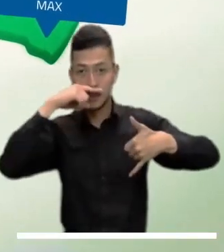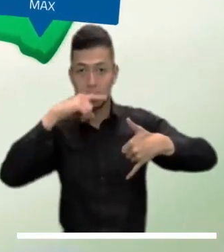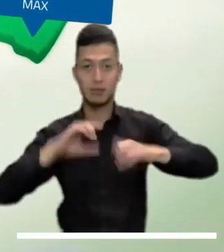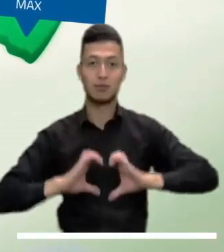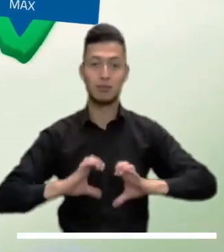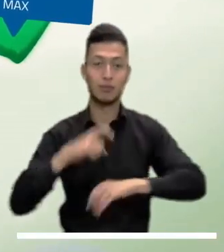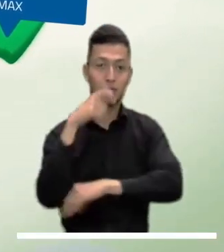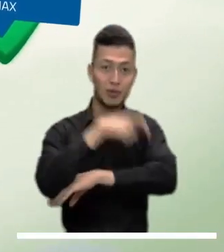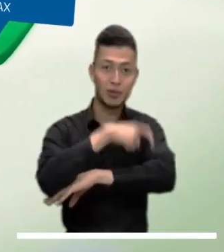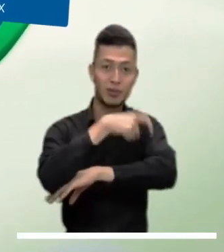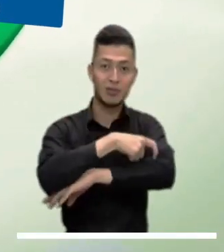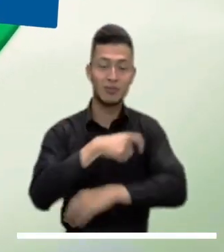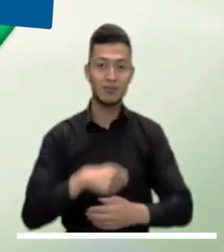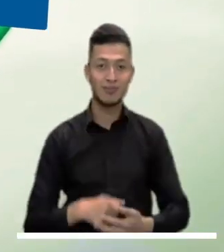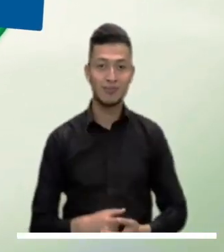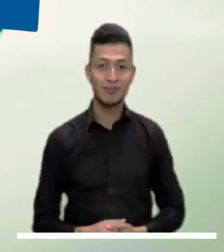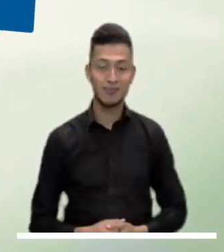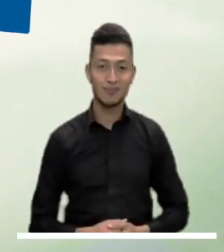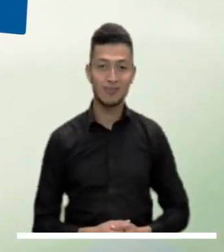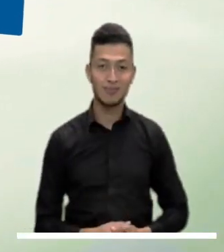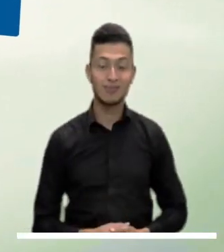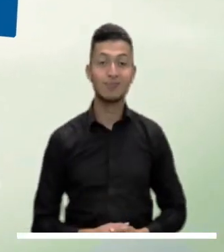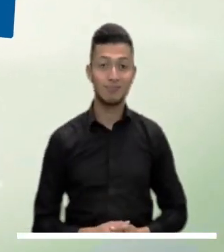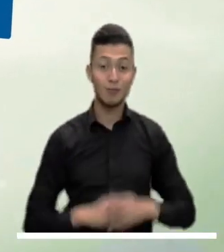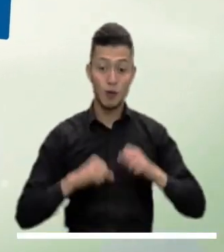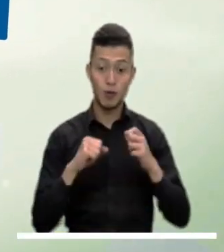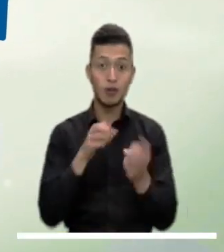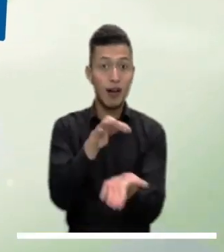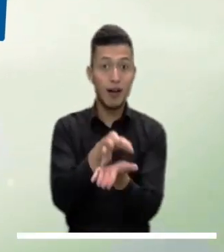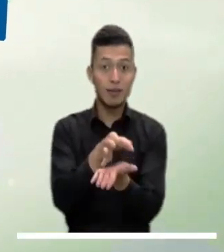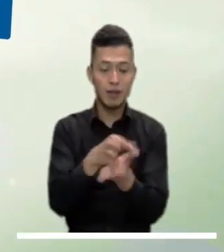Guaviare, Guainía, Amazonas, Caquetá y Putumayo.